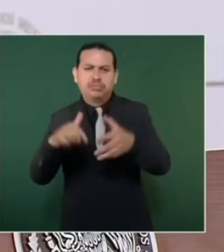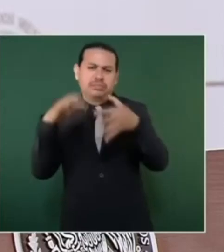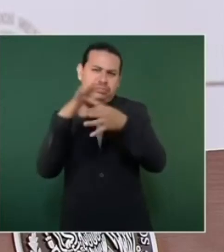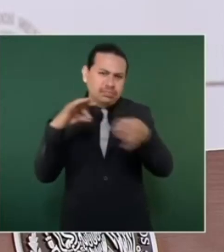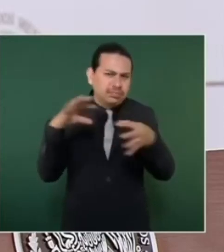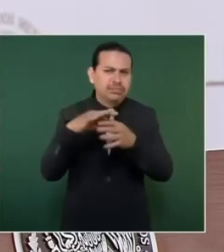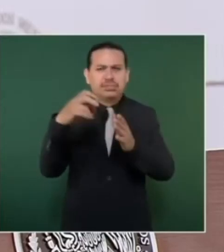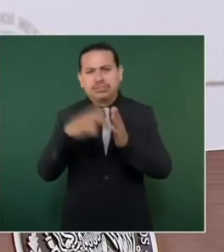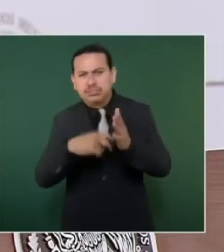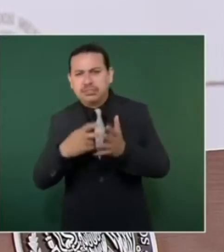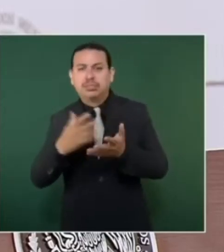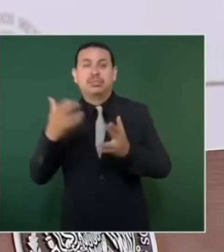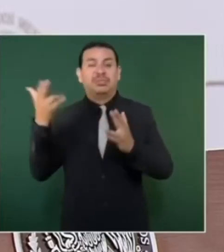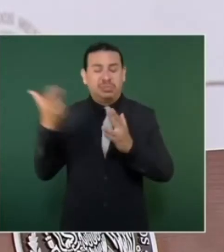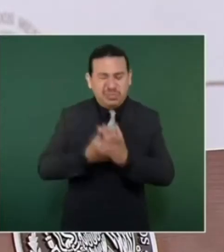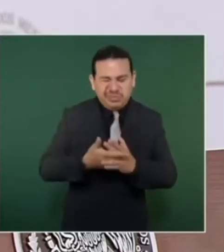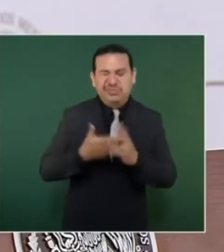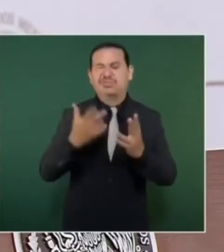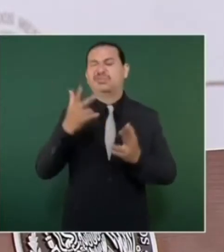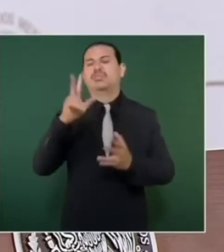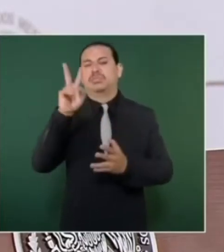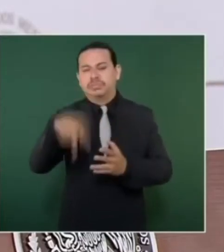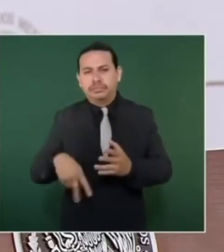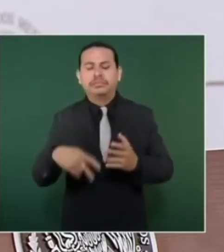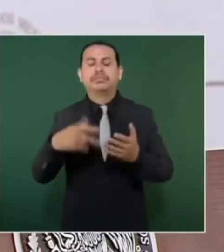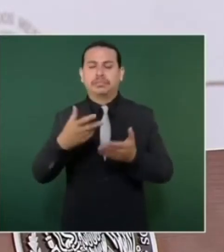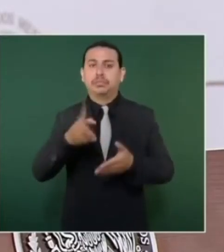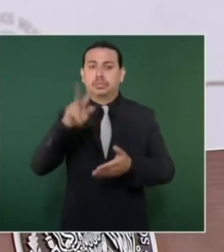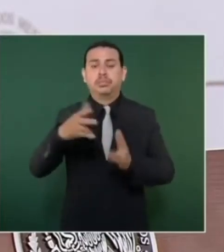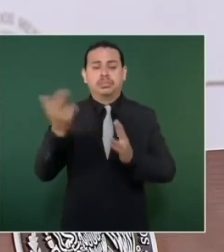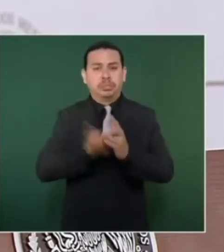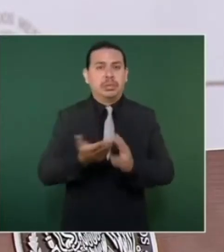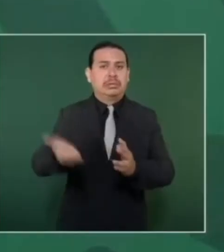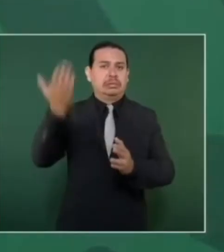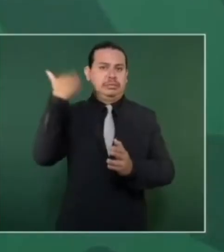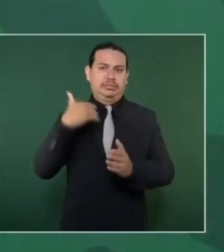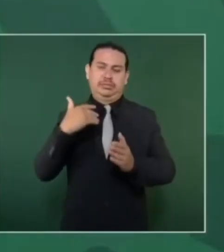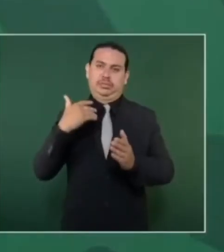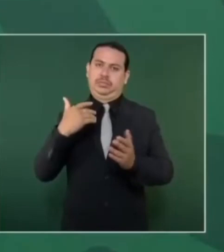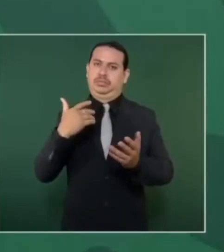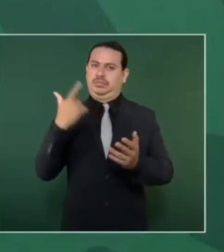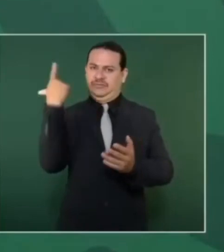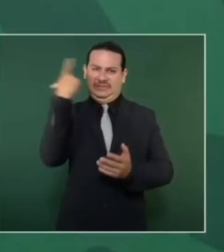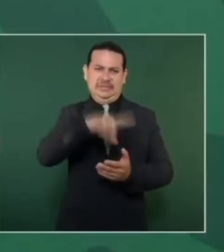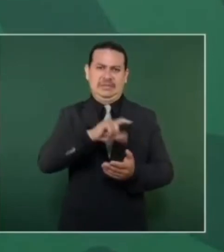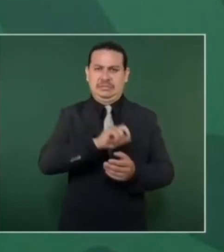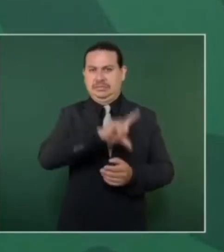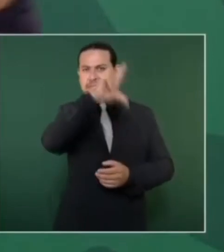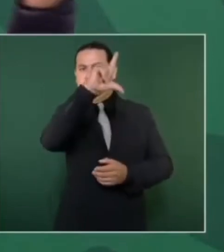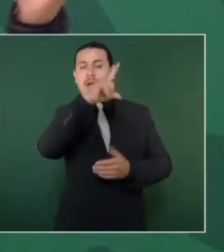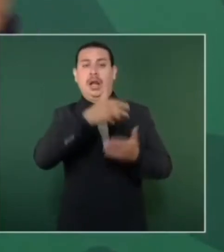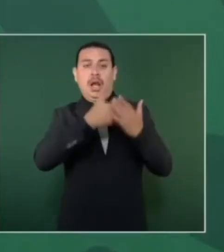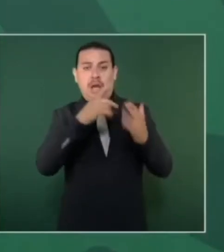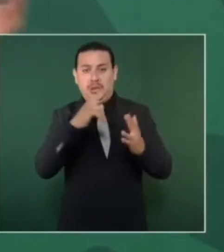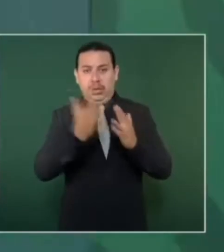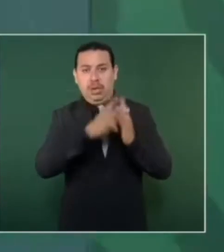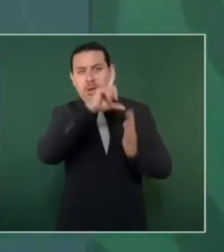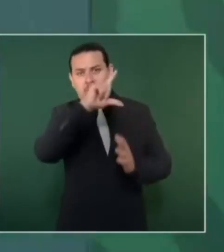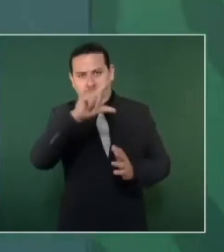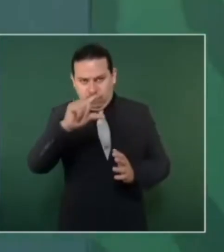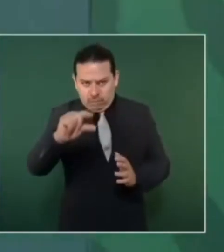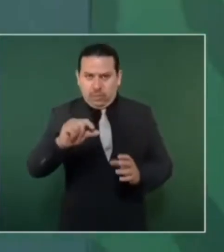homicidios son menos que cuando llegamos, desde luego no quisiéramos